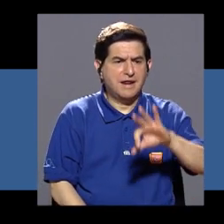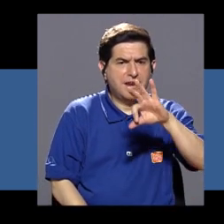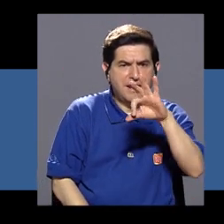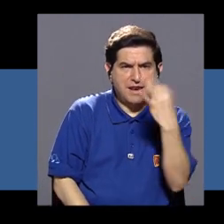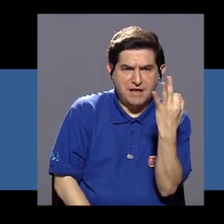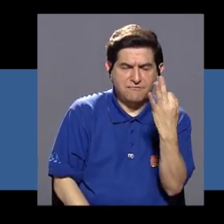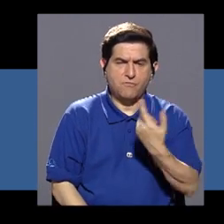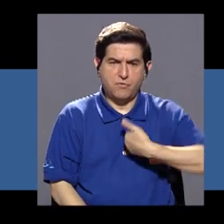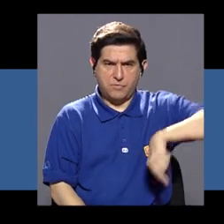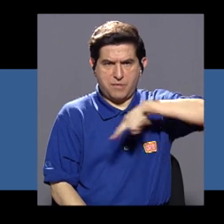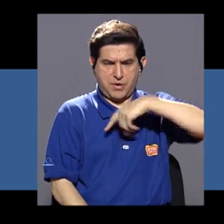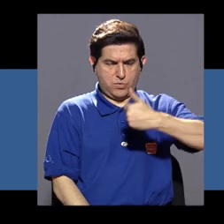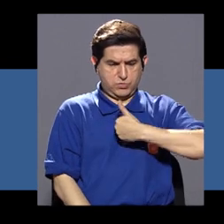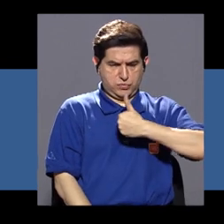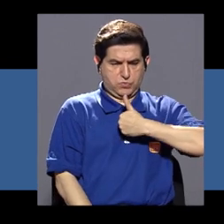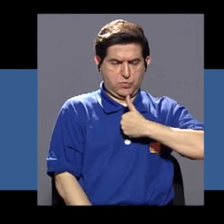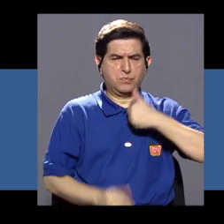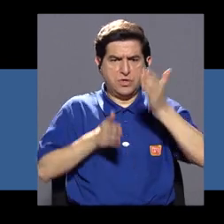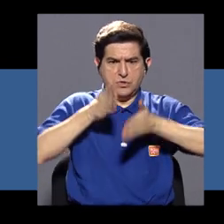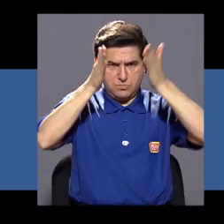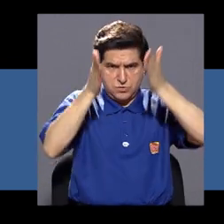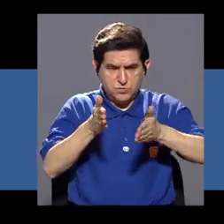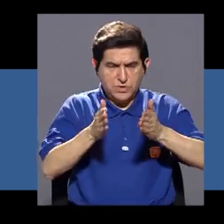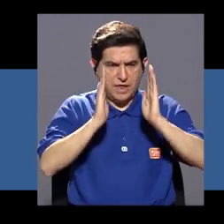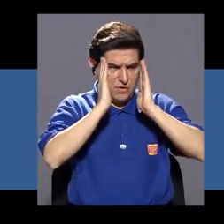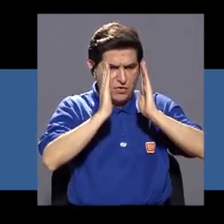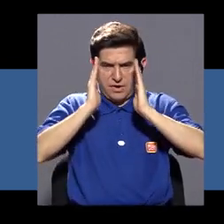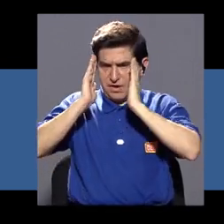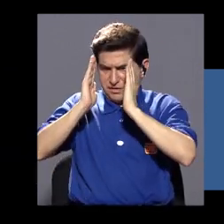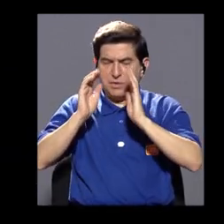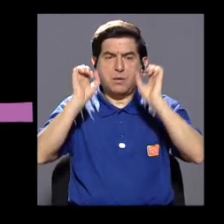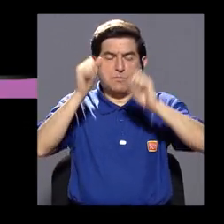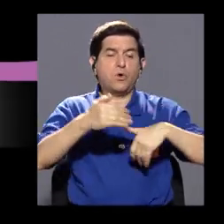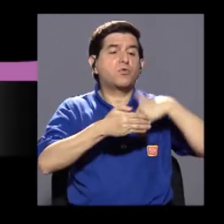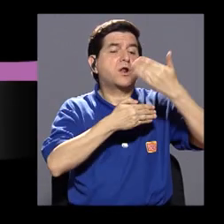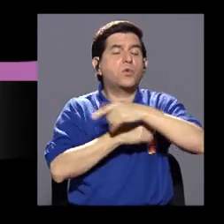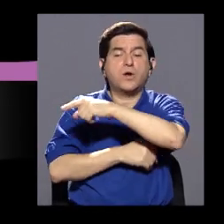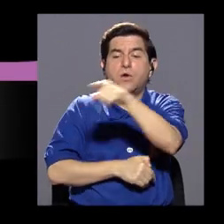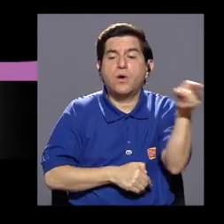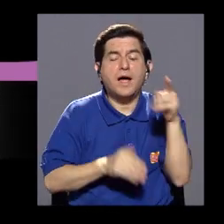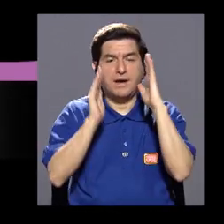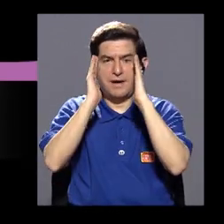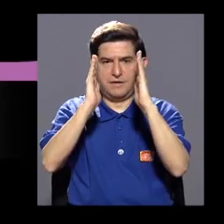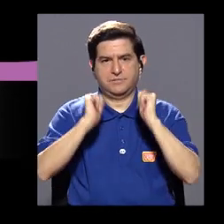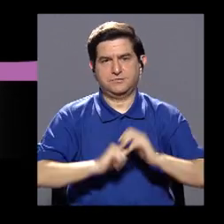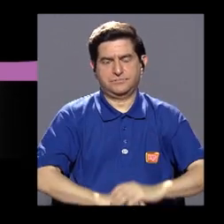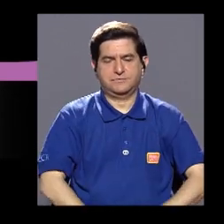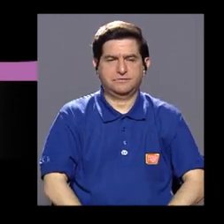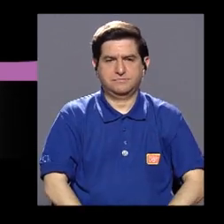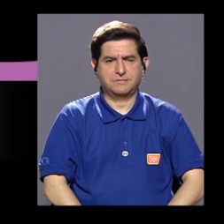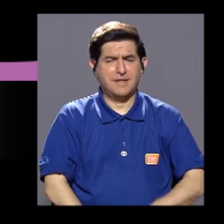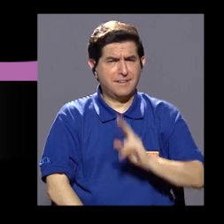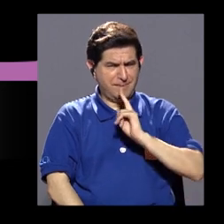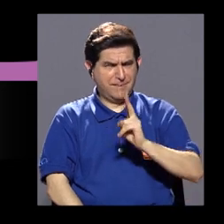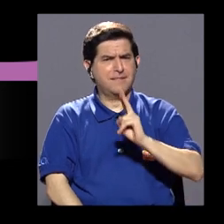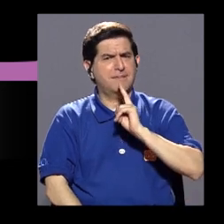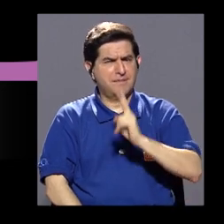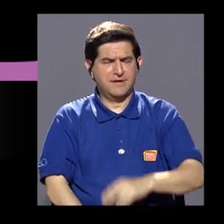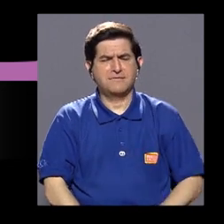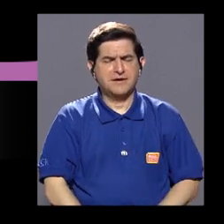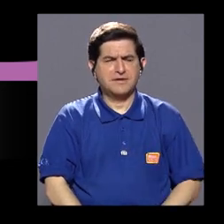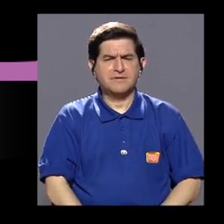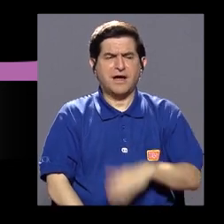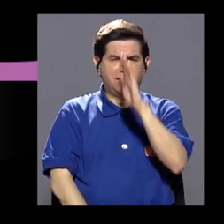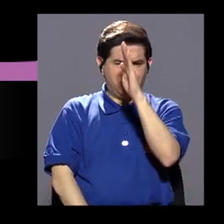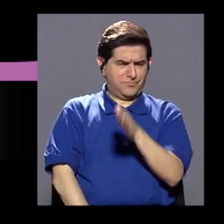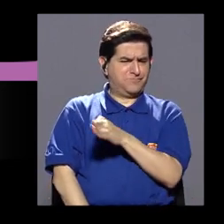cómo debemos, ¿verdad? Nosotros los cuidadores, cuidarnos nosotros para poderlos cuidar a ellos. Ha sido muy, de verdad,